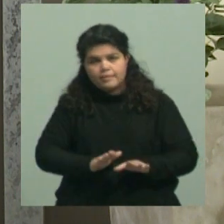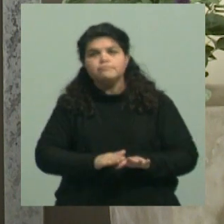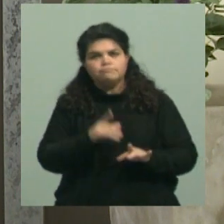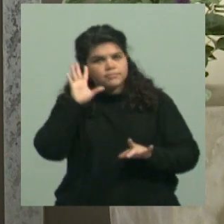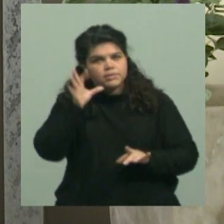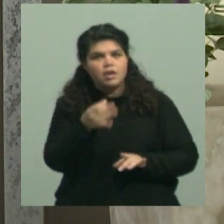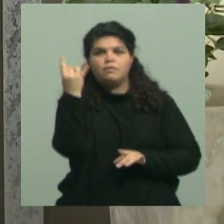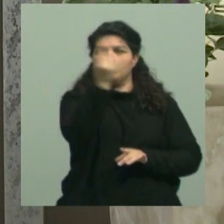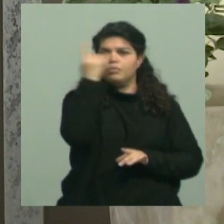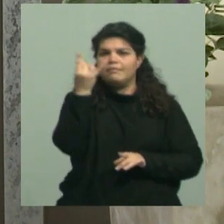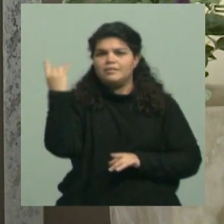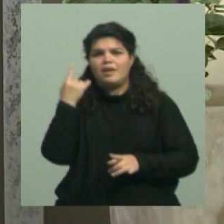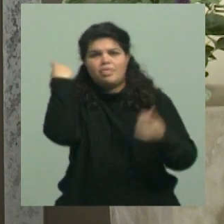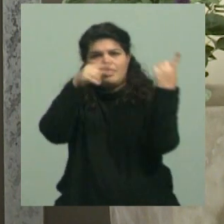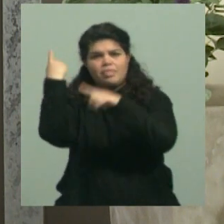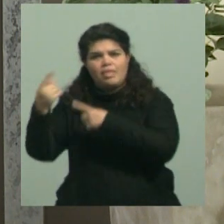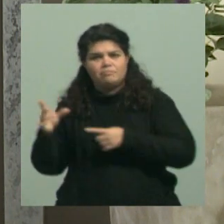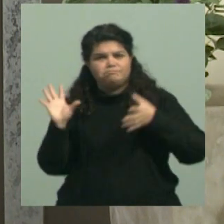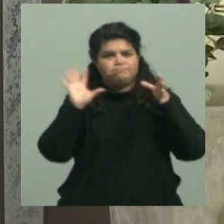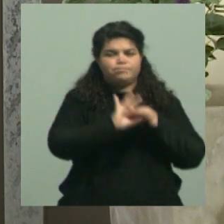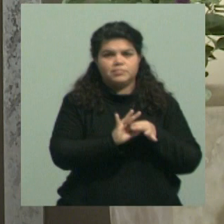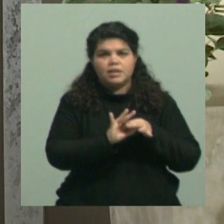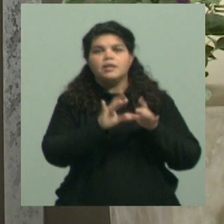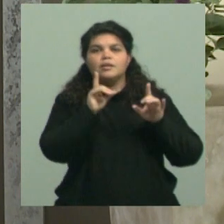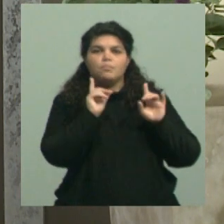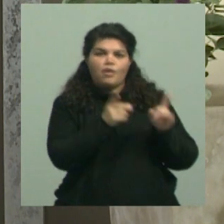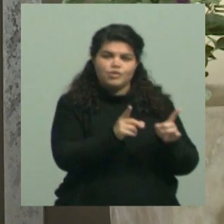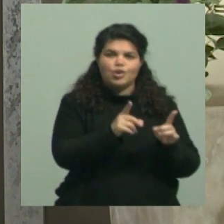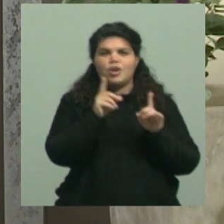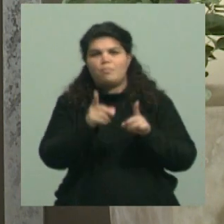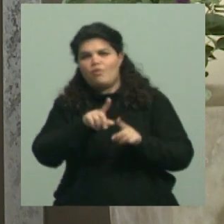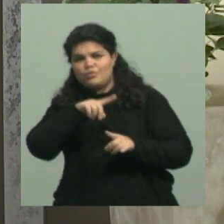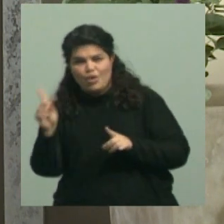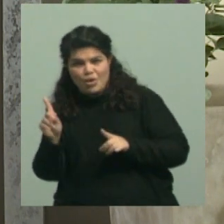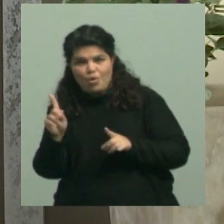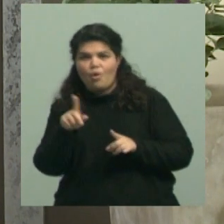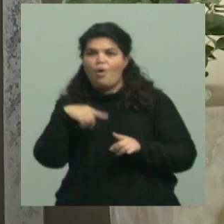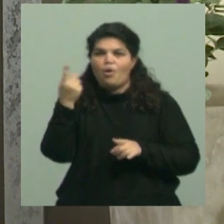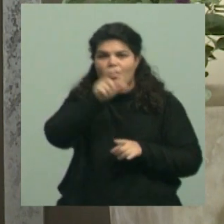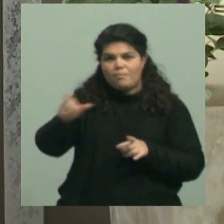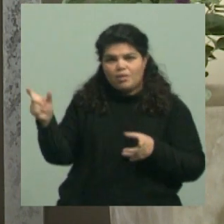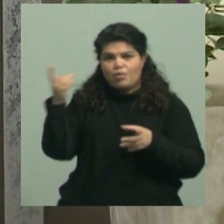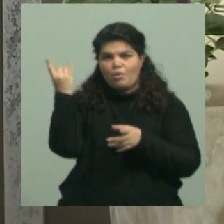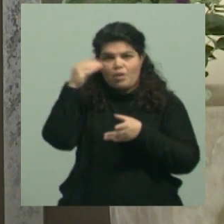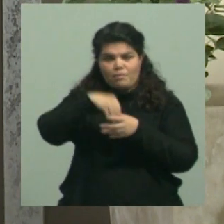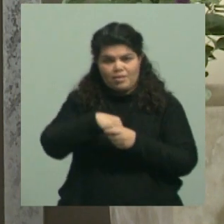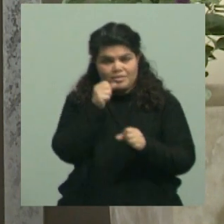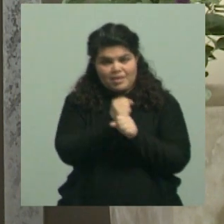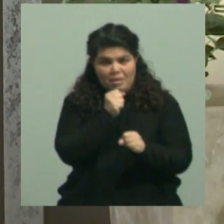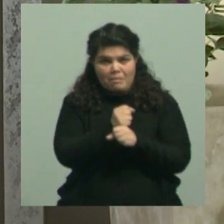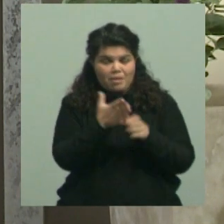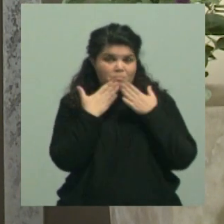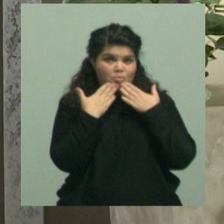universidades y sobre todo el personal docente y no docente. Será hasta cualquier momento. Muchísimas gracias. No, mire, yo solamente